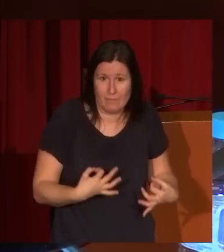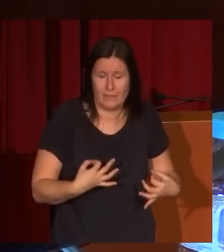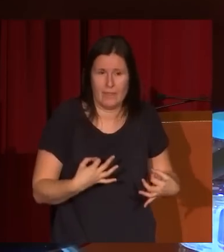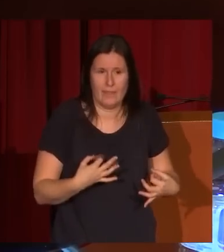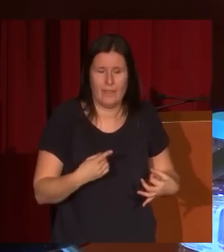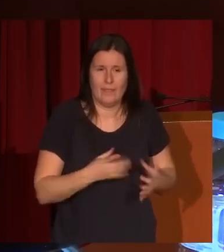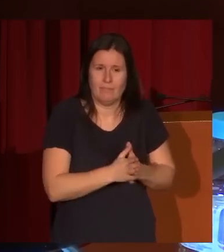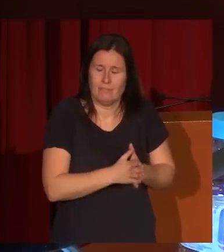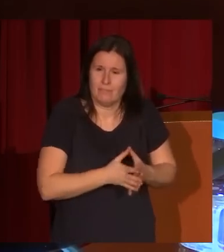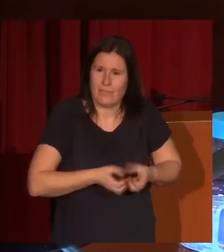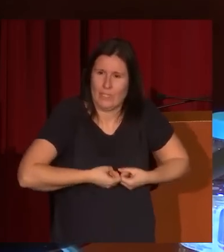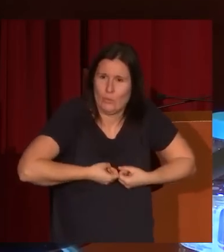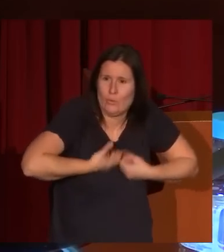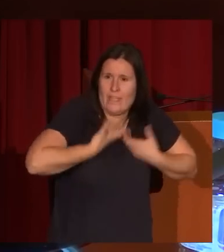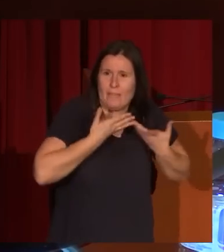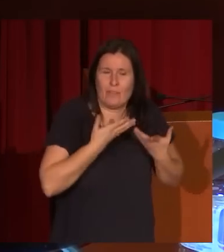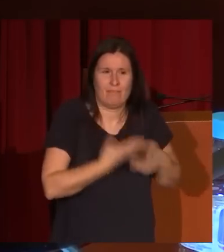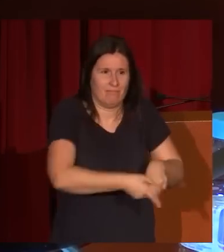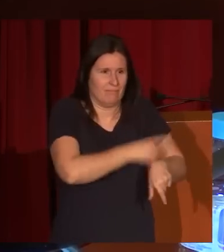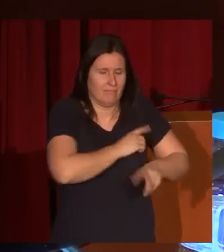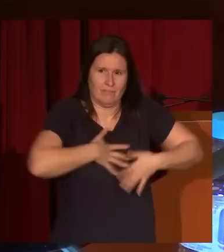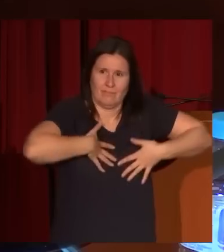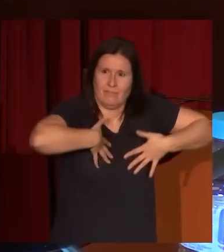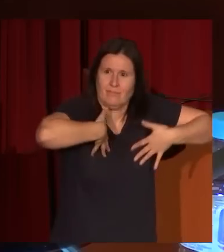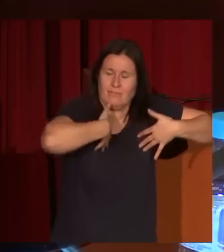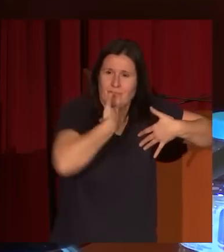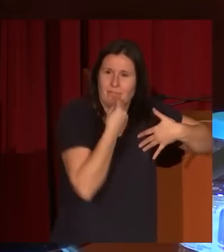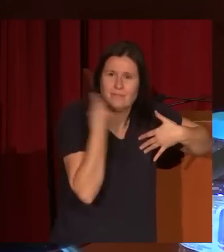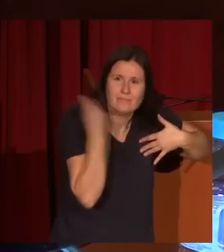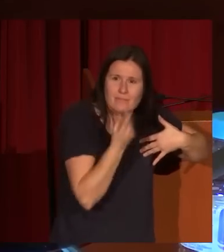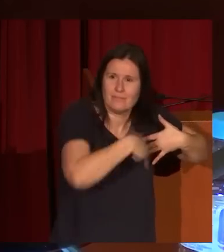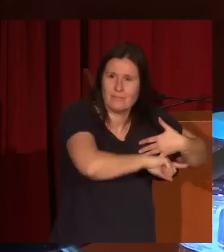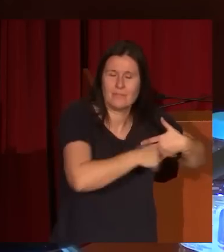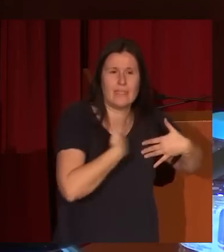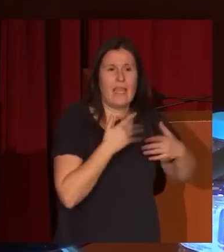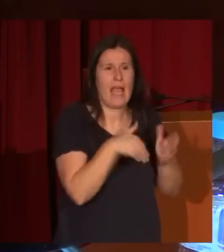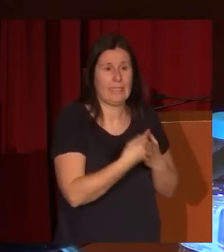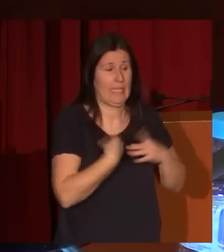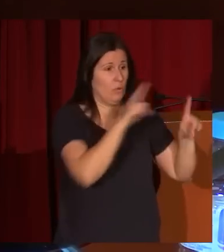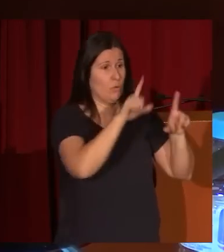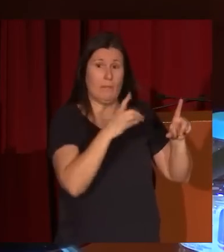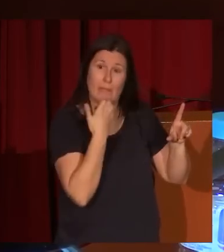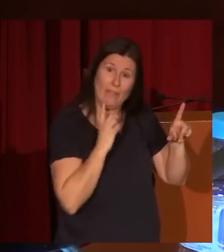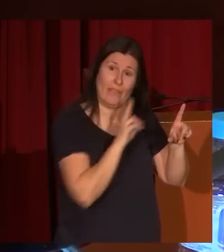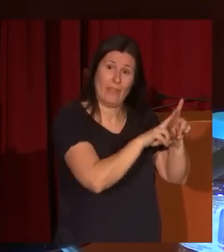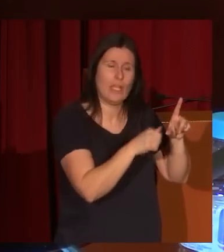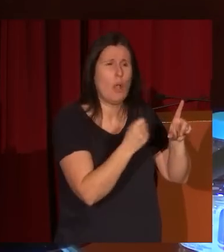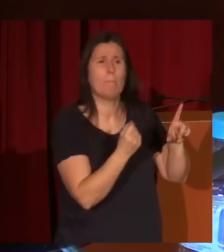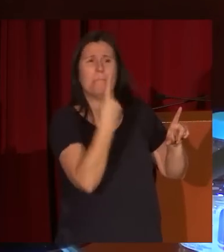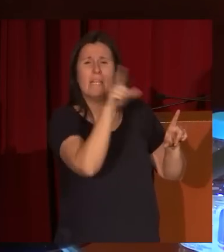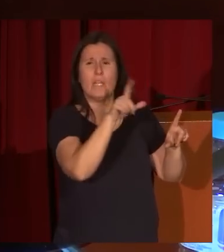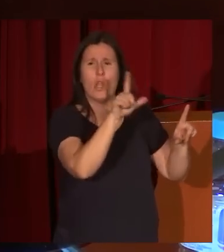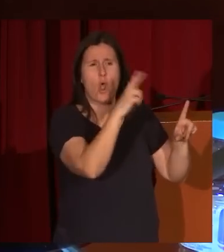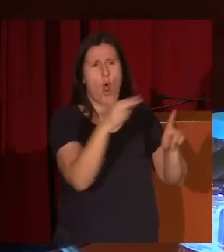el entusiasmo se sacerva de manera que llega a decir que en estos cuadros, entre los que figuran mil obras maestras,